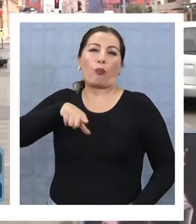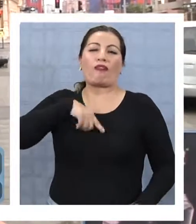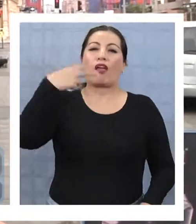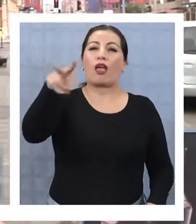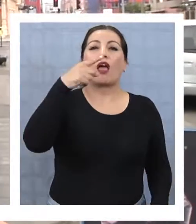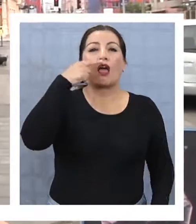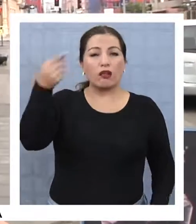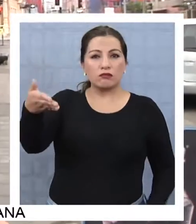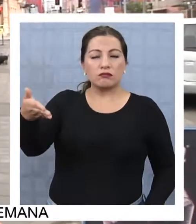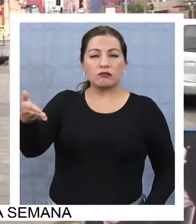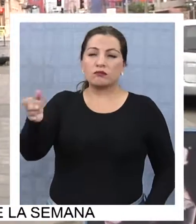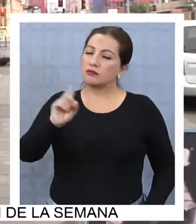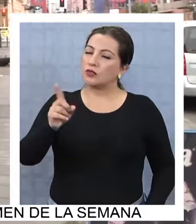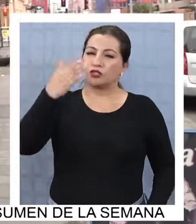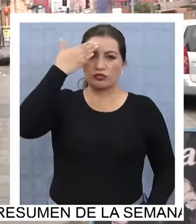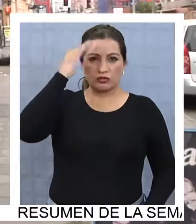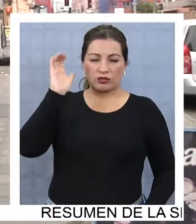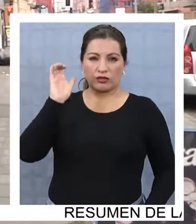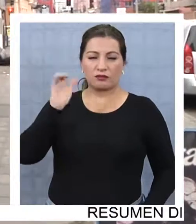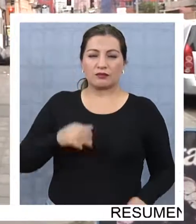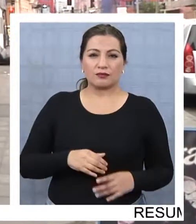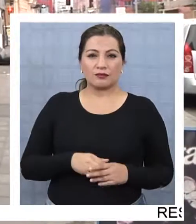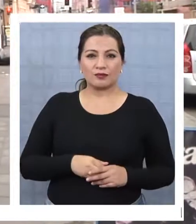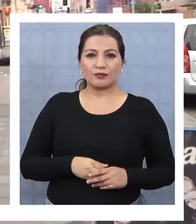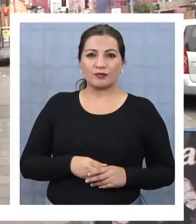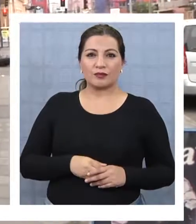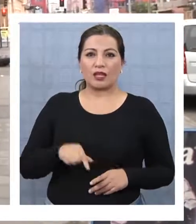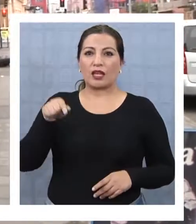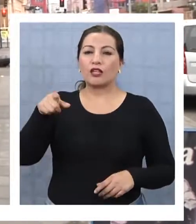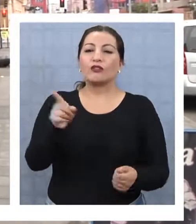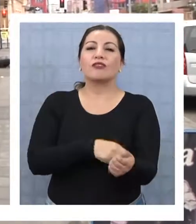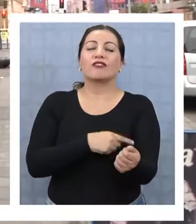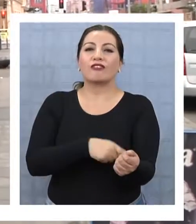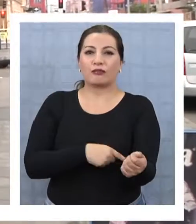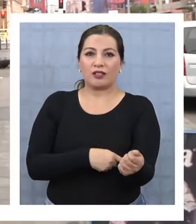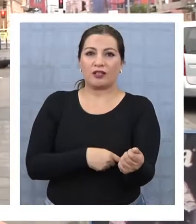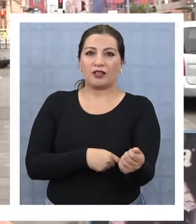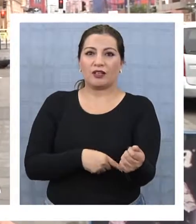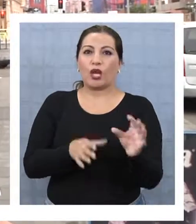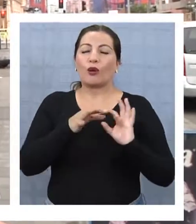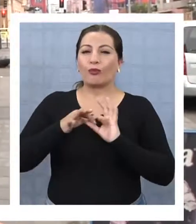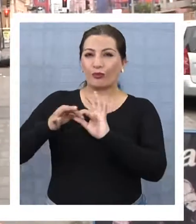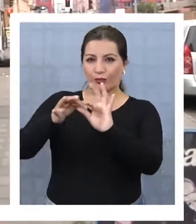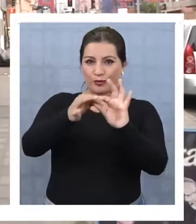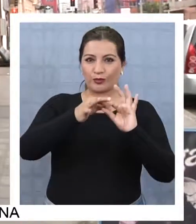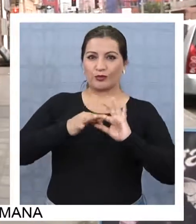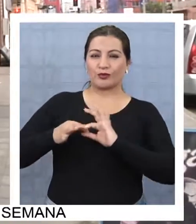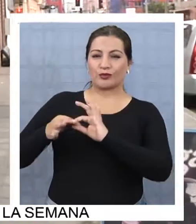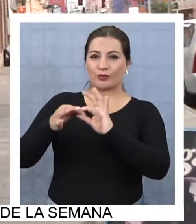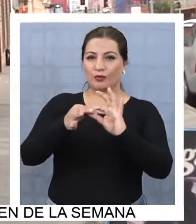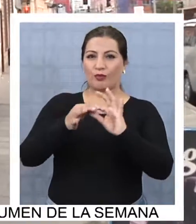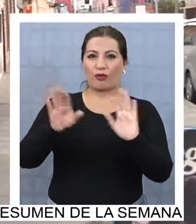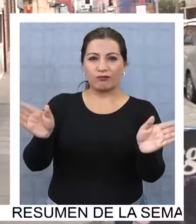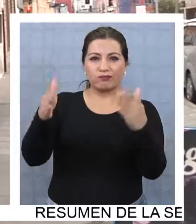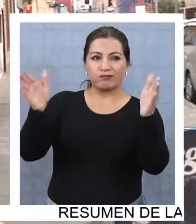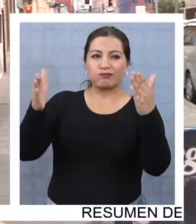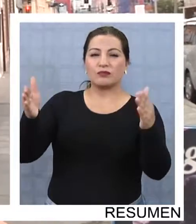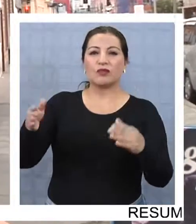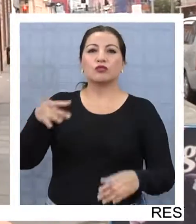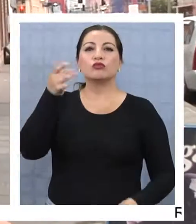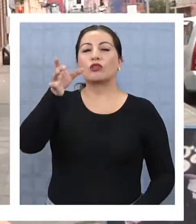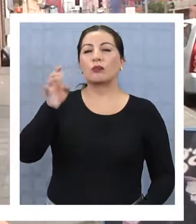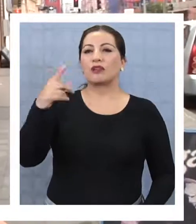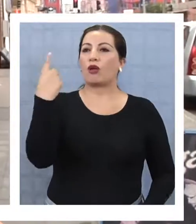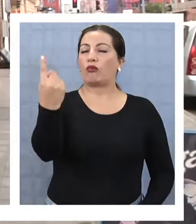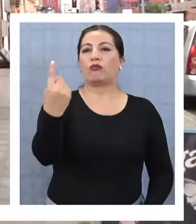Yo creo que esto es una familia y que todos juntos hay que levantarlo. No